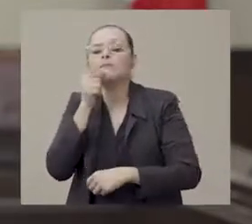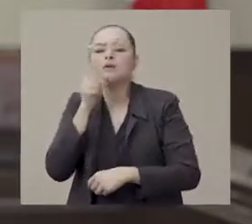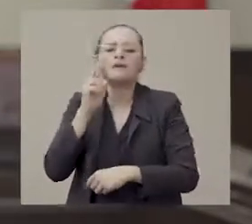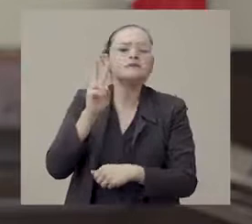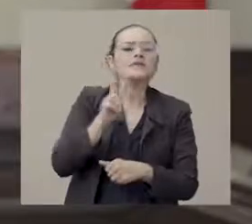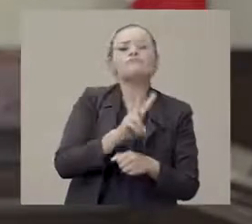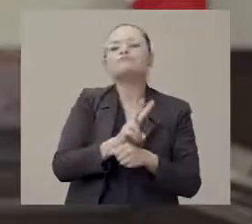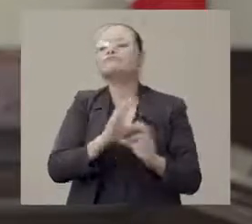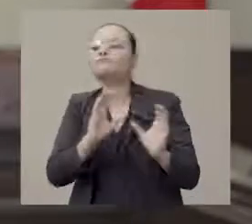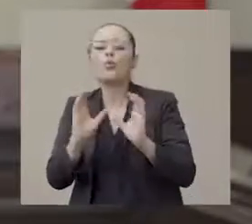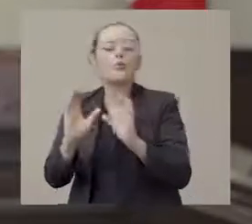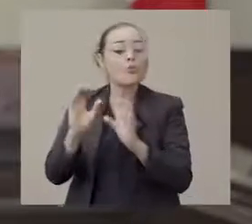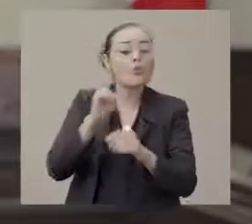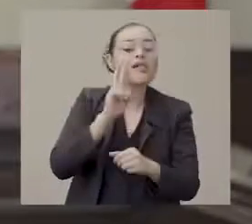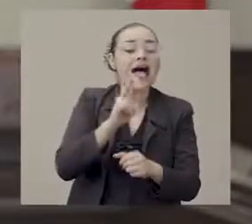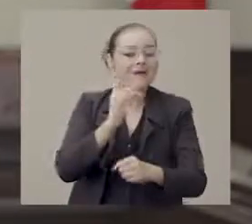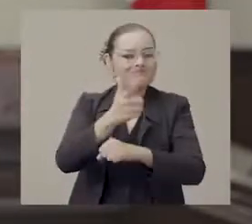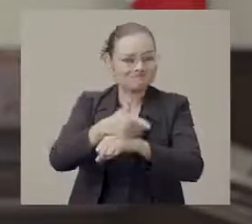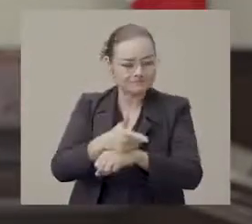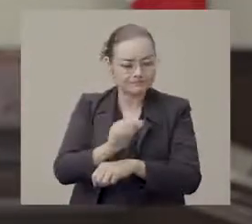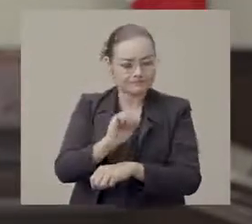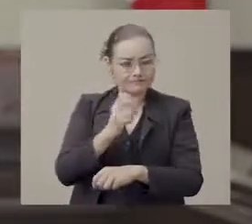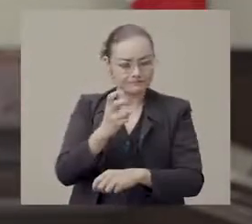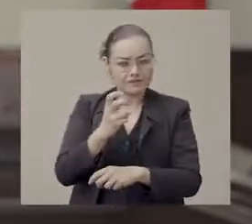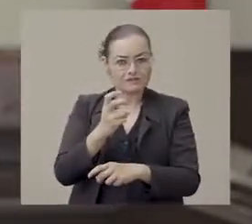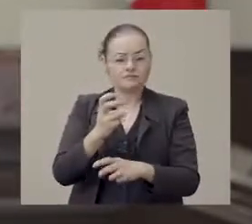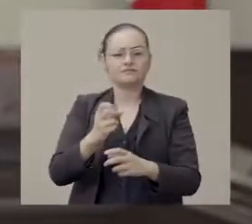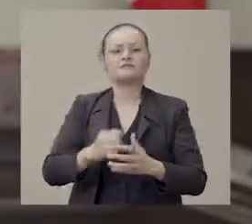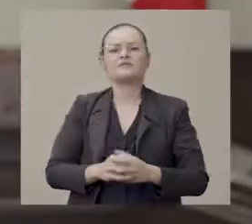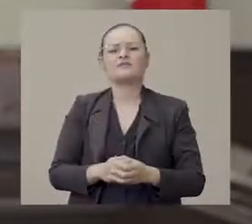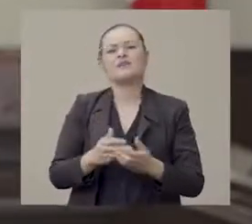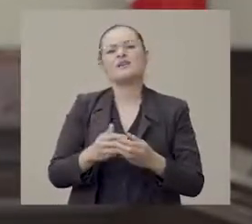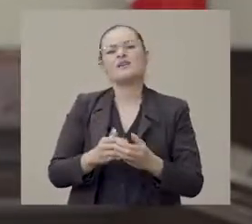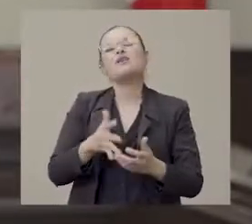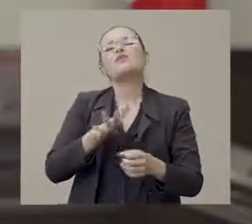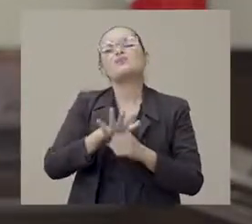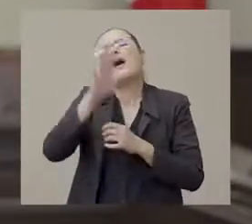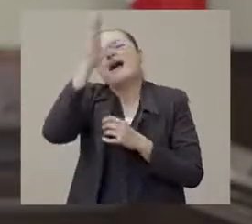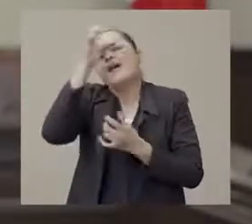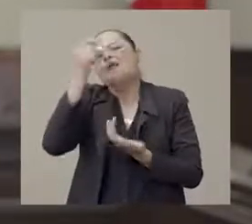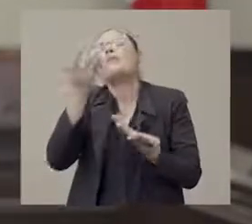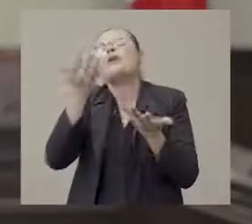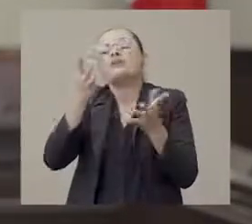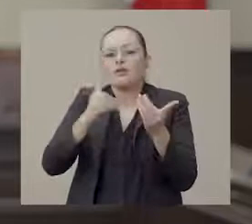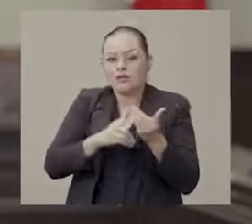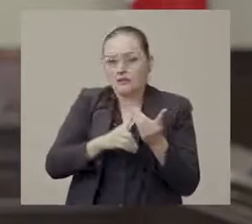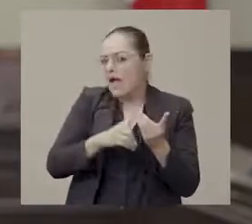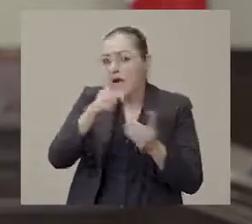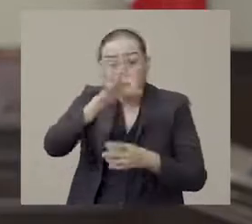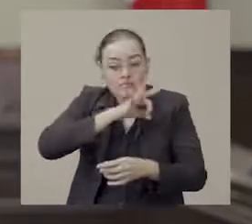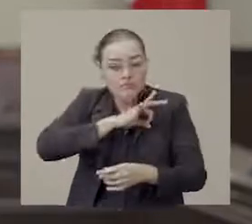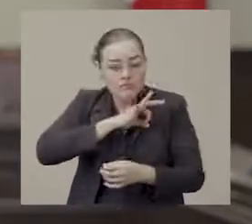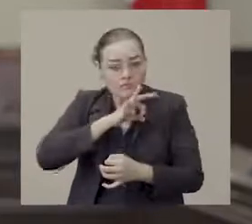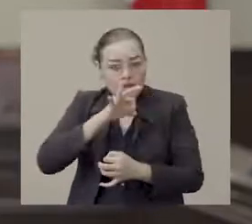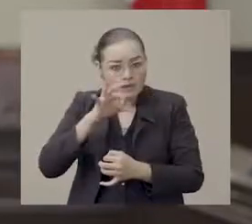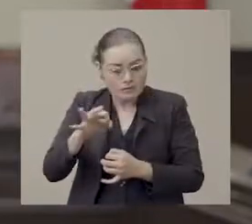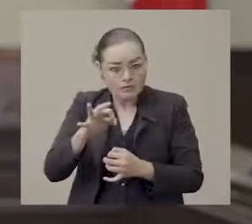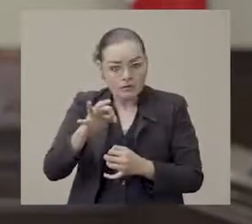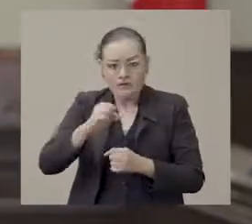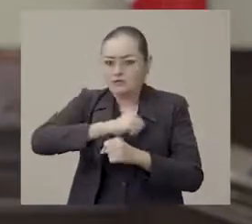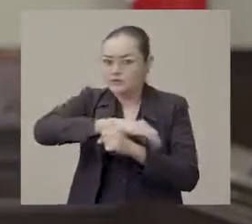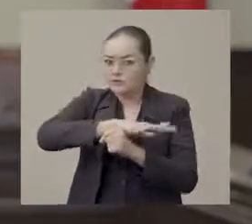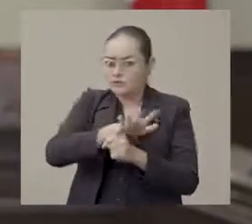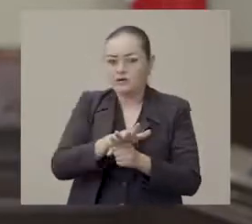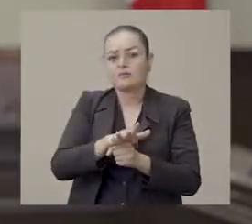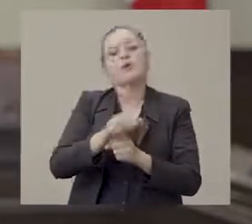coadyuvarán para garantizar su cumplimiento. Para conocer los detalles del acuerdo, pueden consultar la misma página